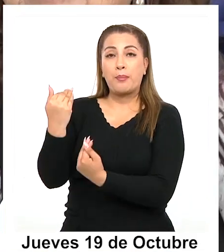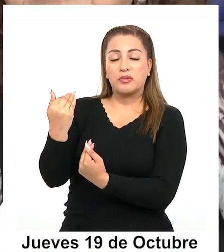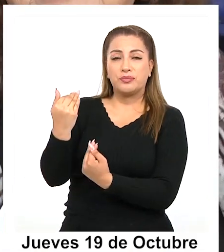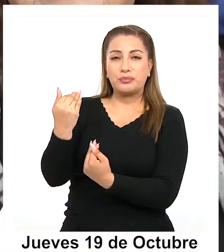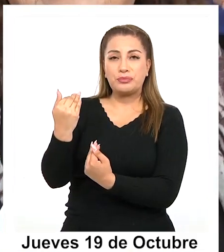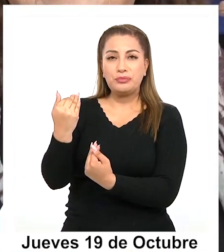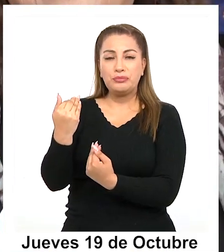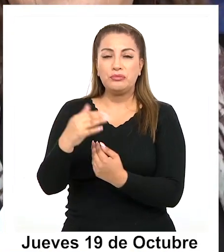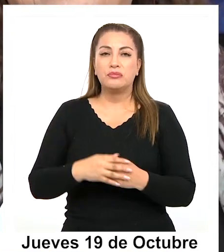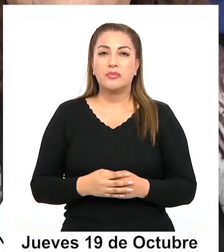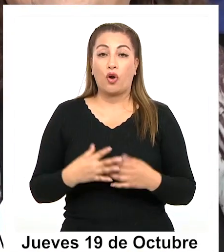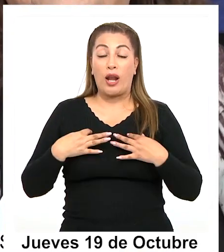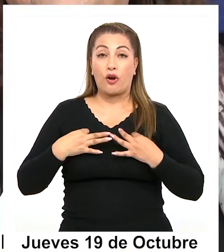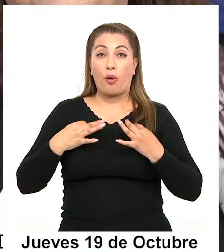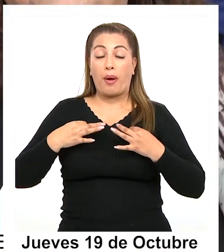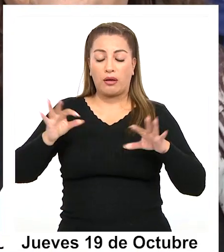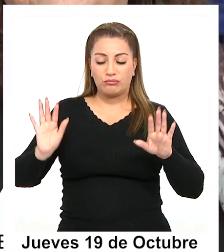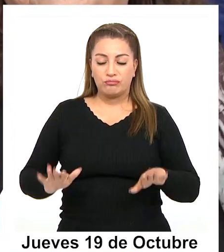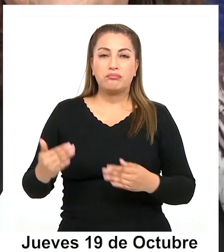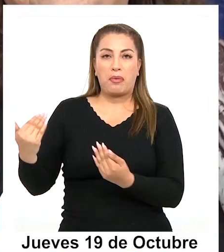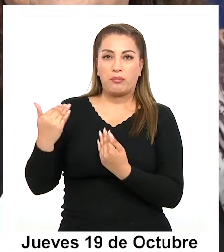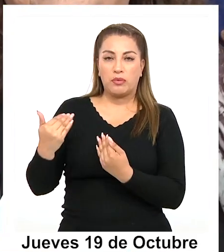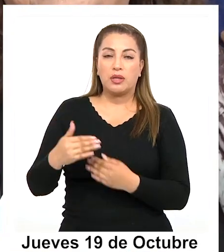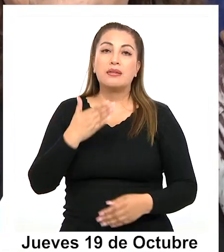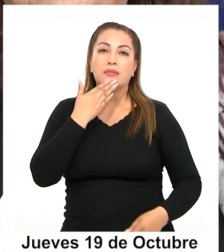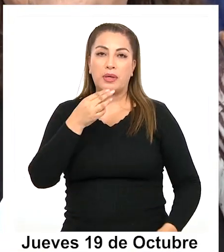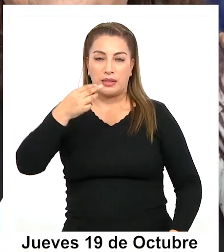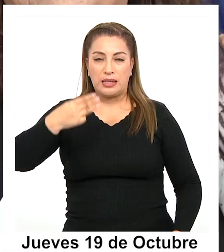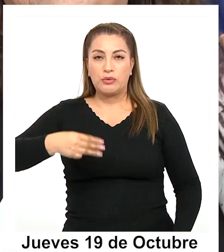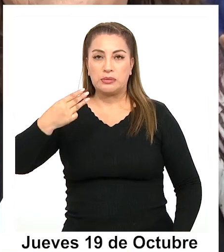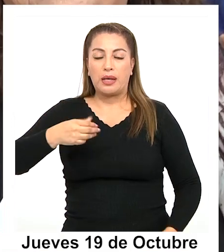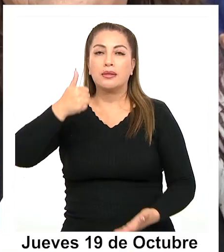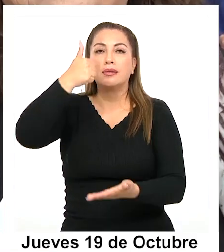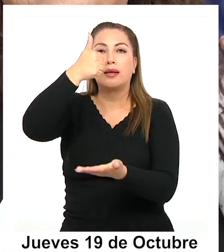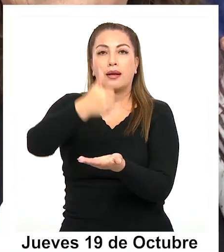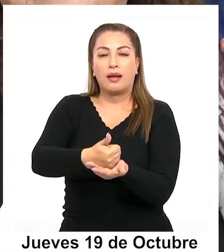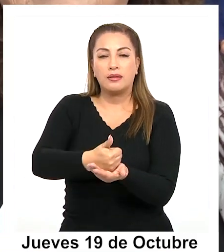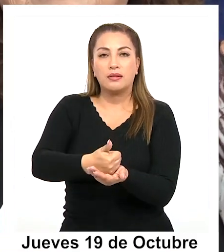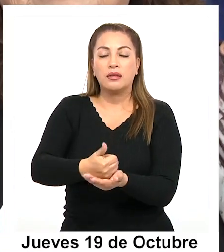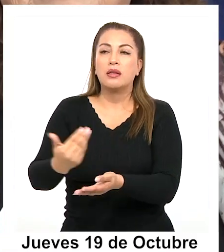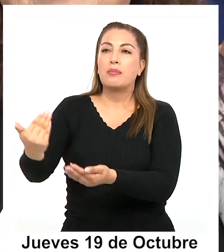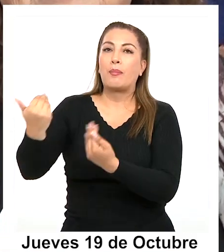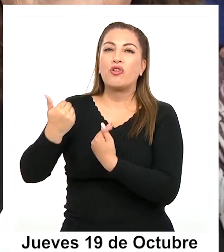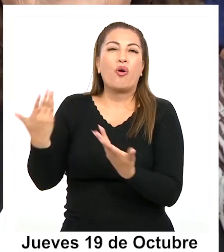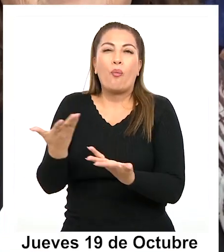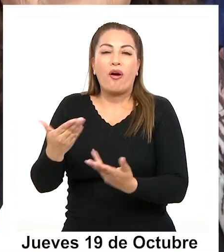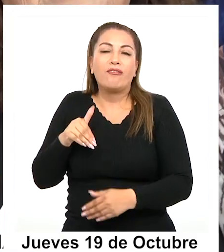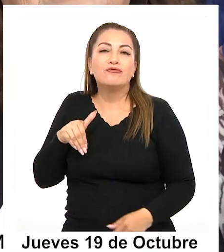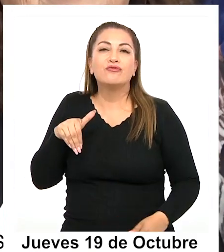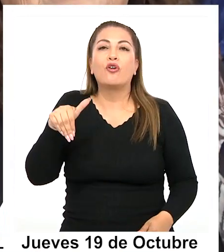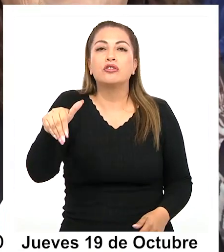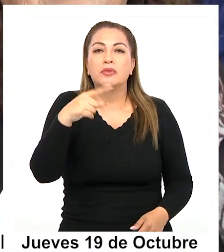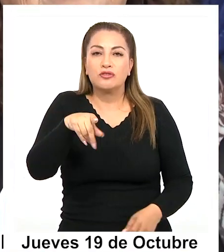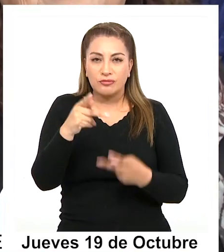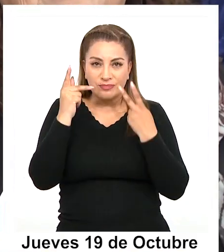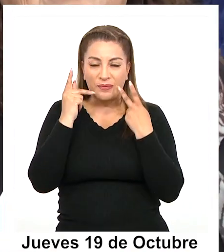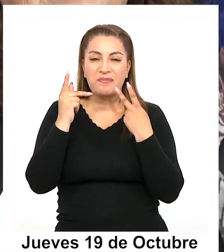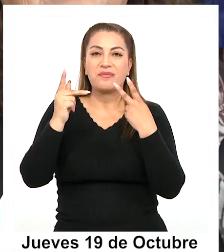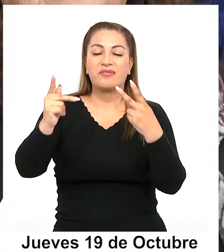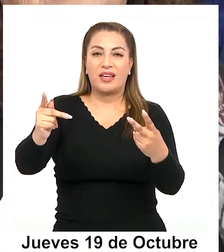con los trajes, y la municipalidad, el alcalde, que nos ha apoyado con el bus para poder viajar y poder